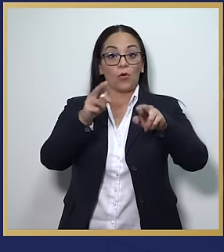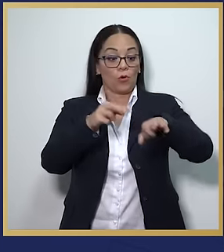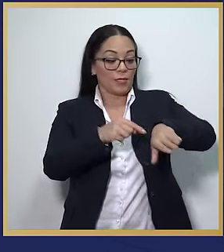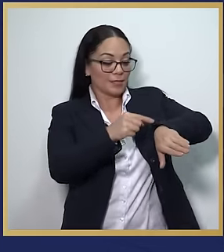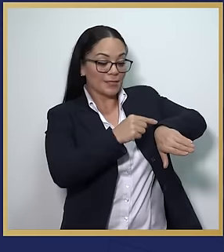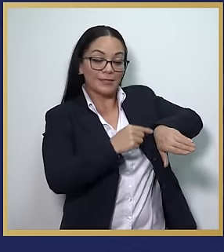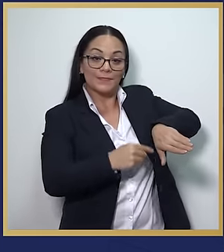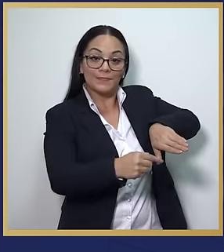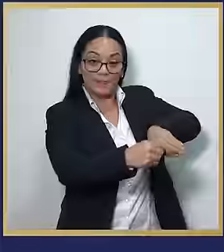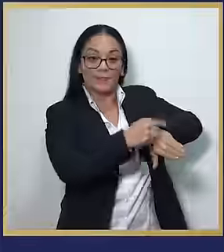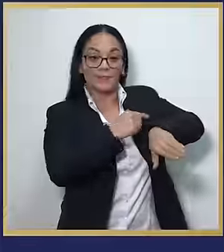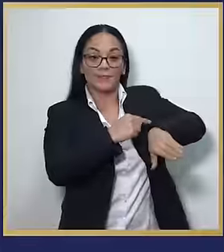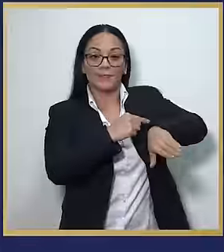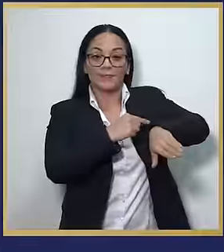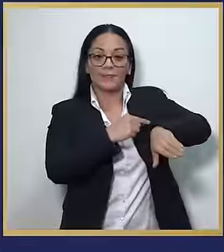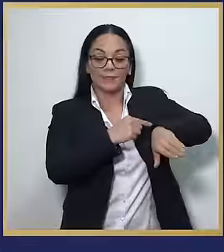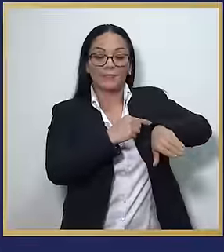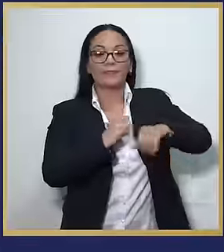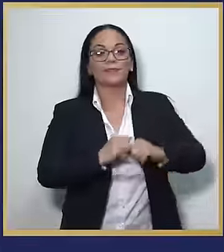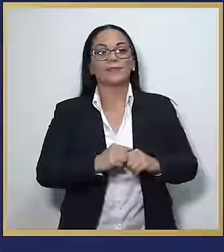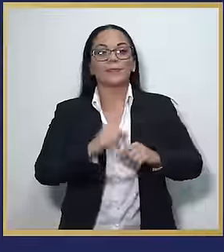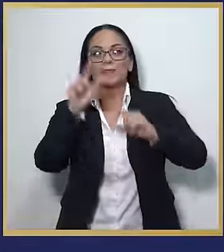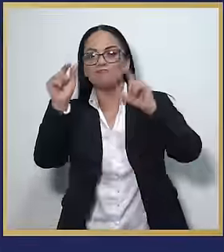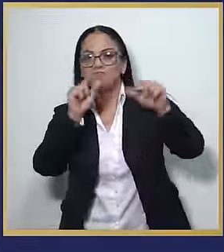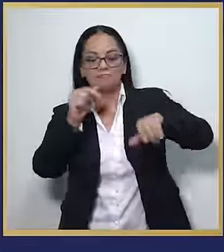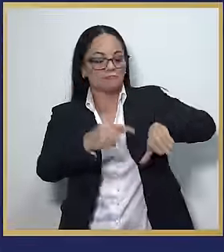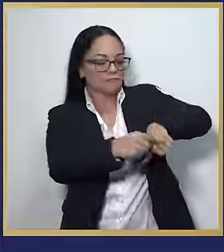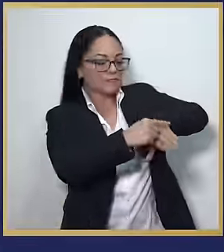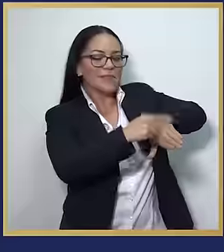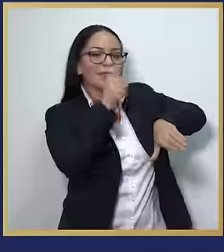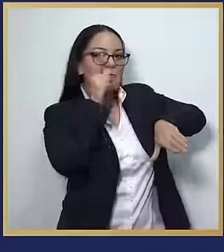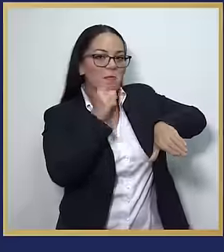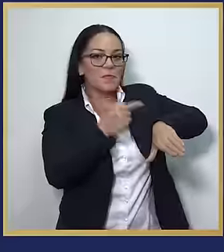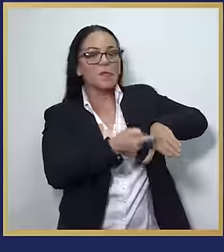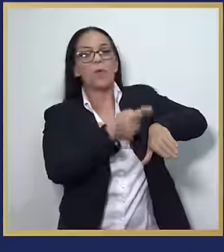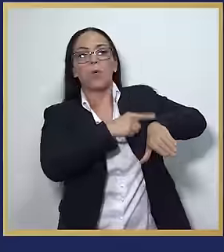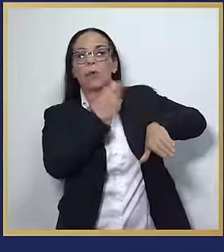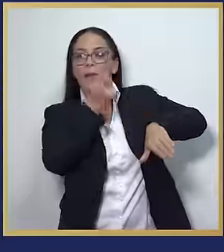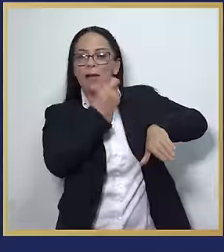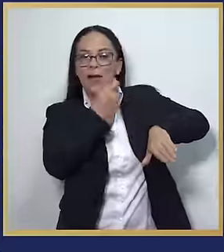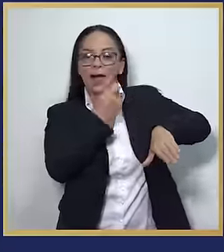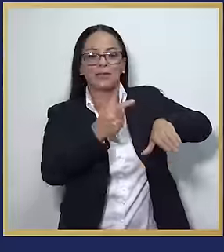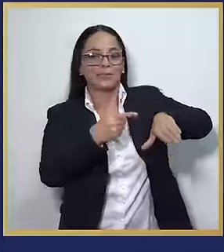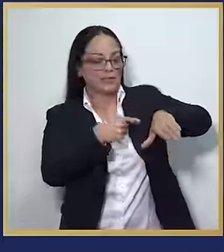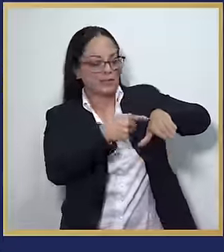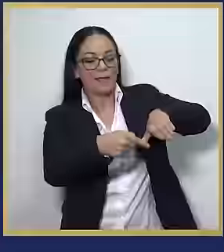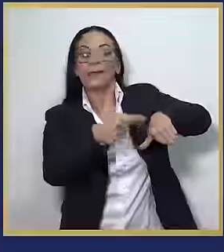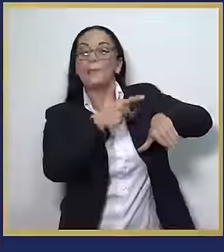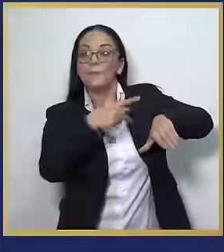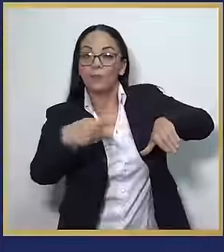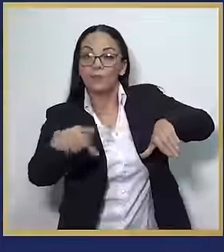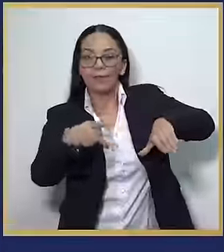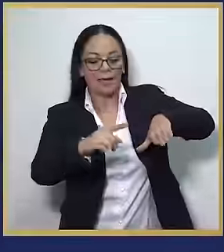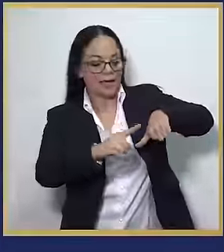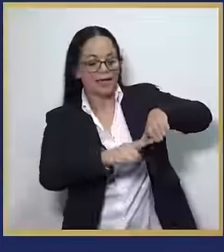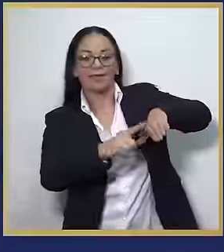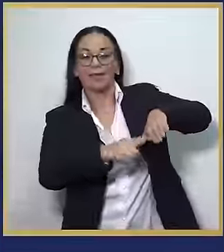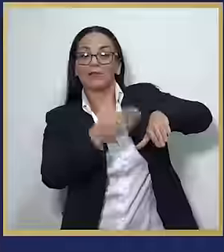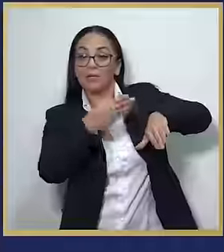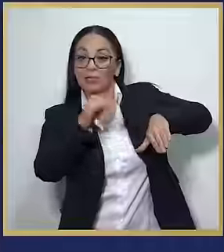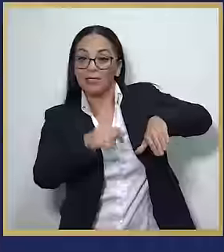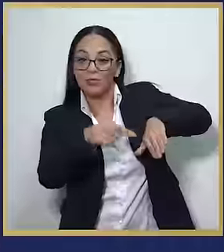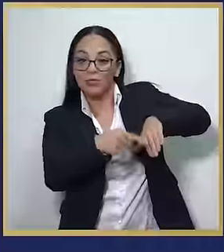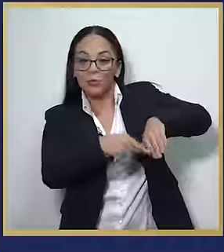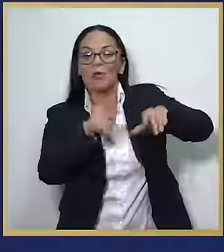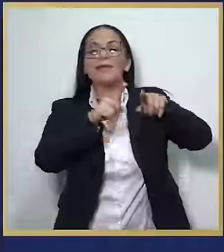fuera de la región central, o sea, en la región Atlántica, Norte, Chorotega, Pacífico Central y Brunca,